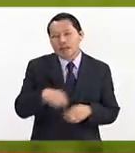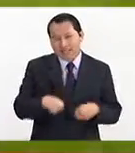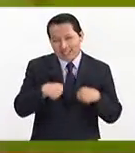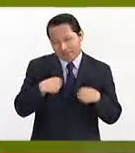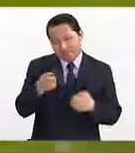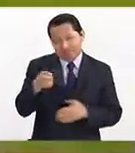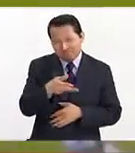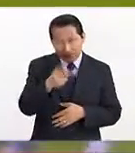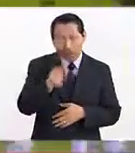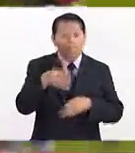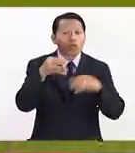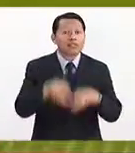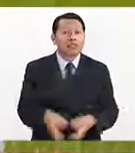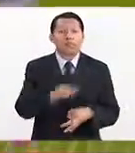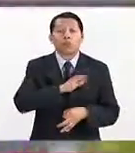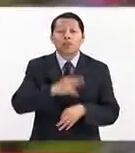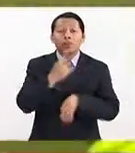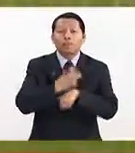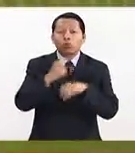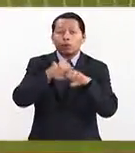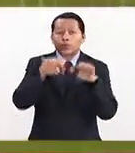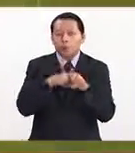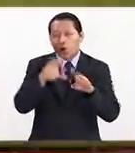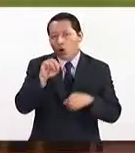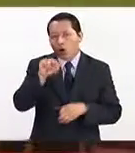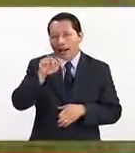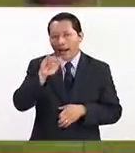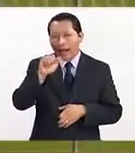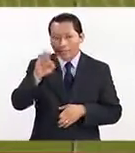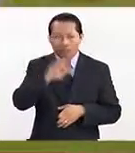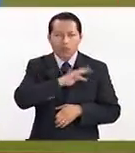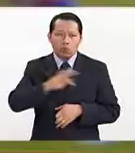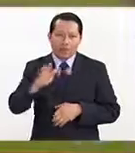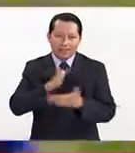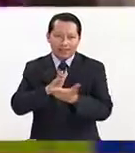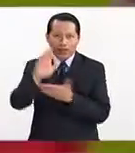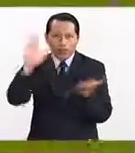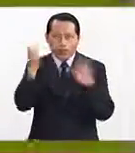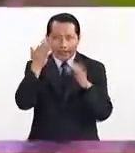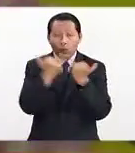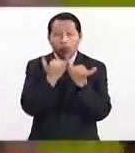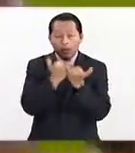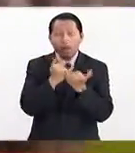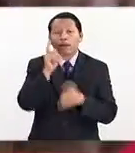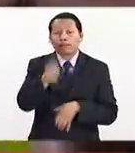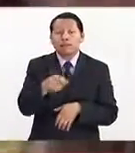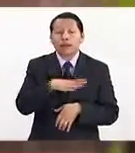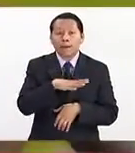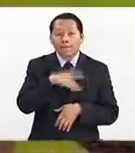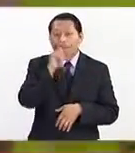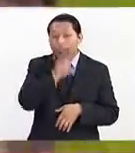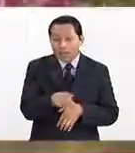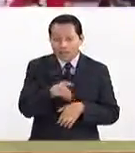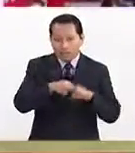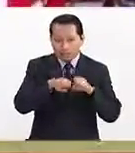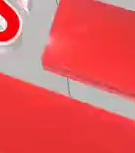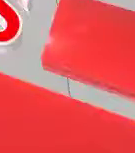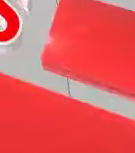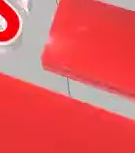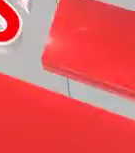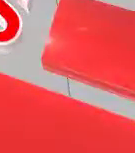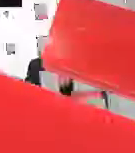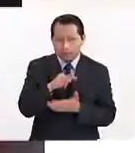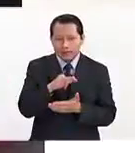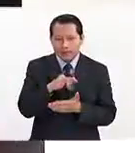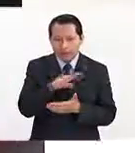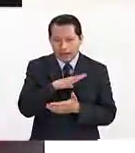están ya de forma oficial siendo el segundo equipo de la CONCACAF en llegar al mundial. Y bueno pues estamos hablando de equipos que llegaron, vámonos también hasta